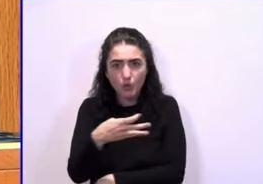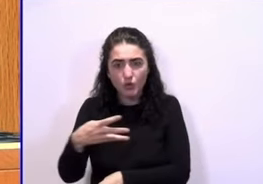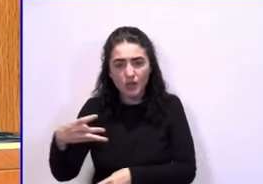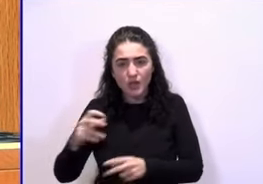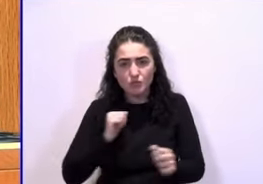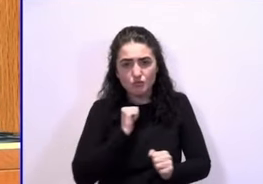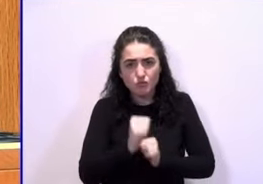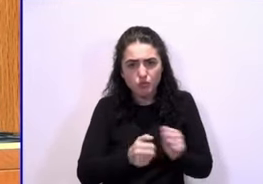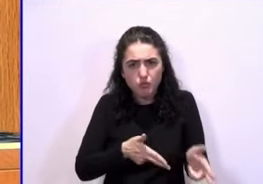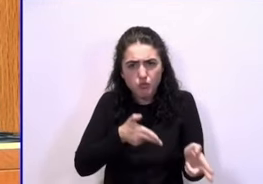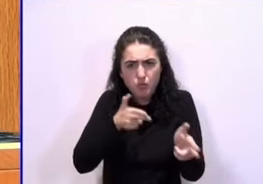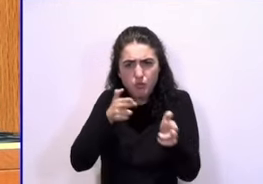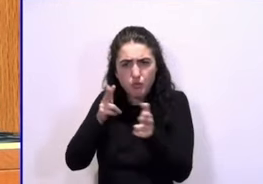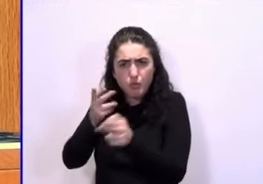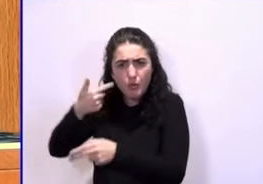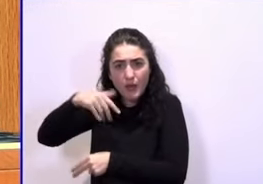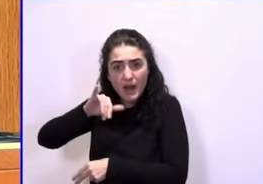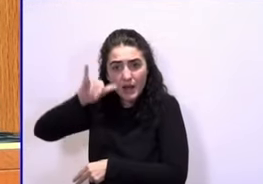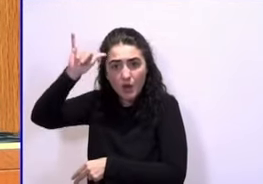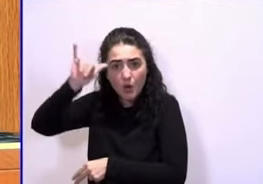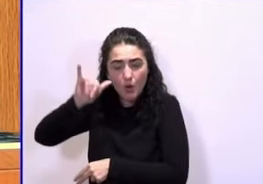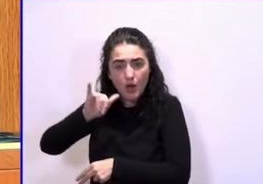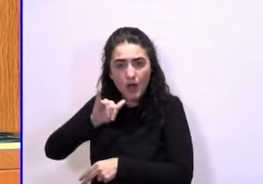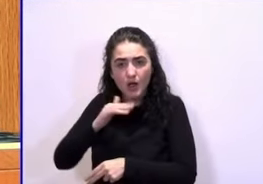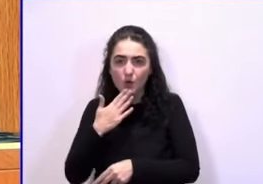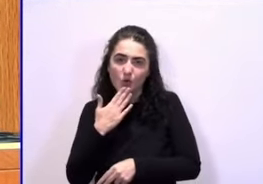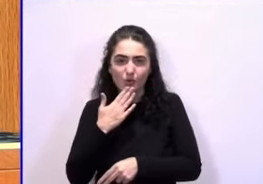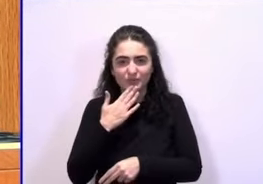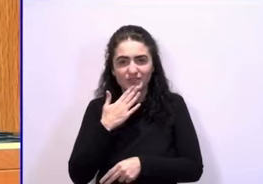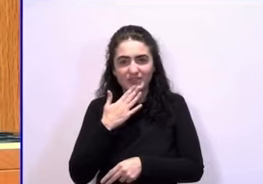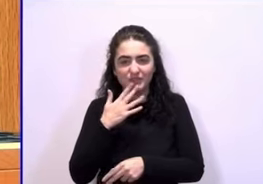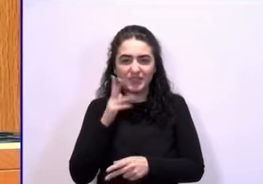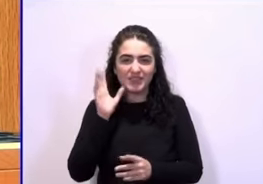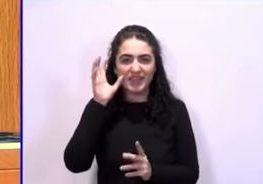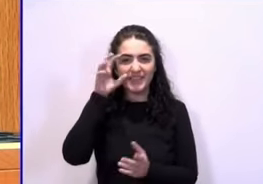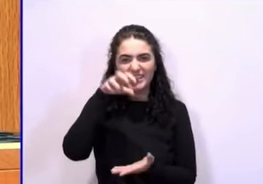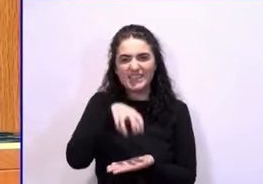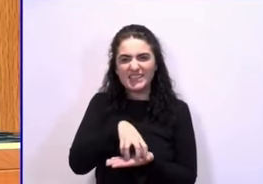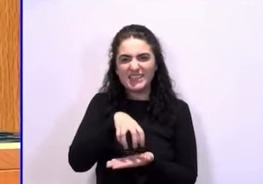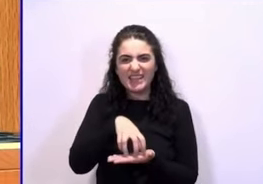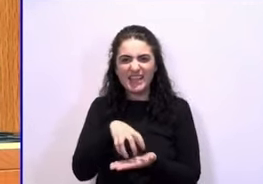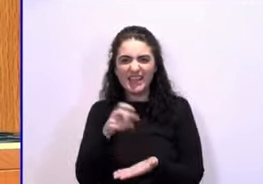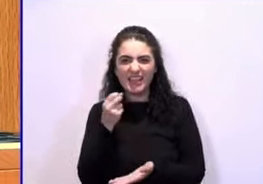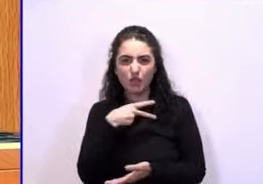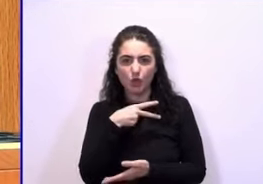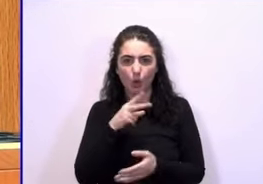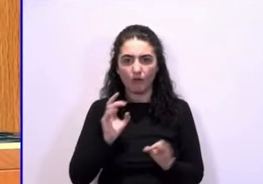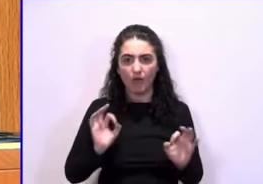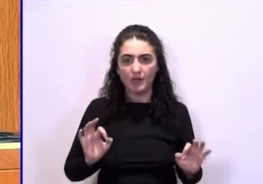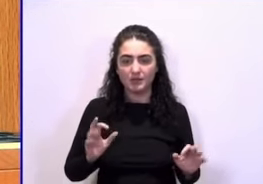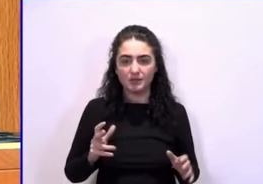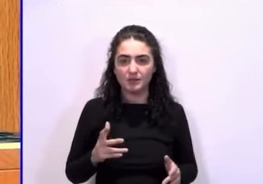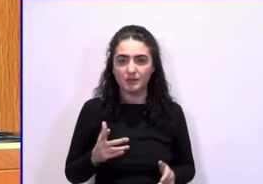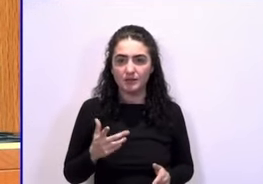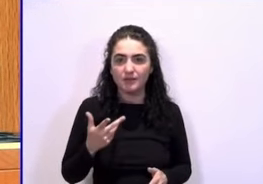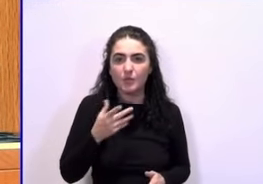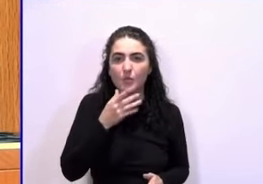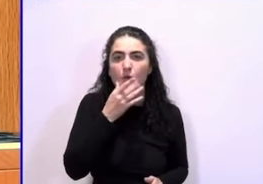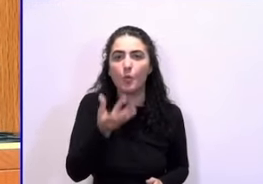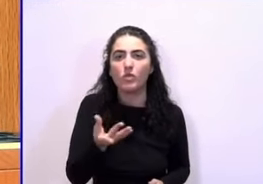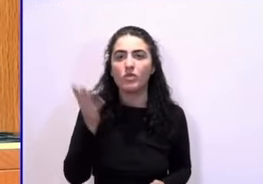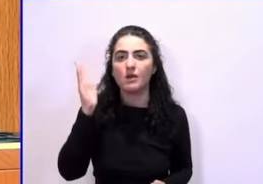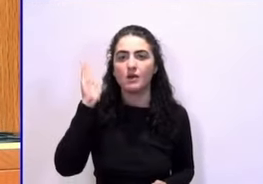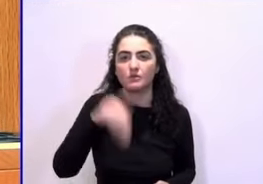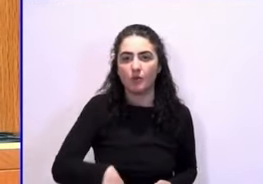en nuestra comunidad como un chiringuito. Es que no tienen ustedes vergüenza.